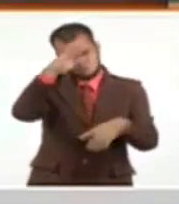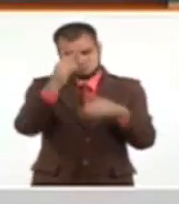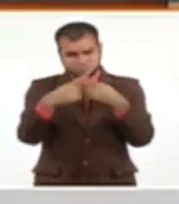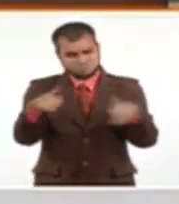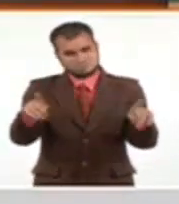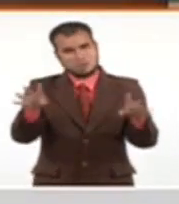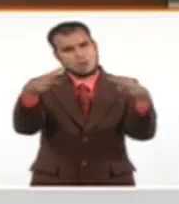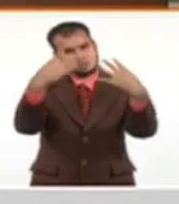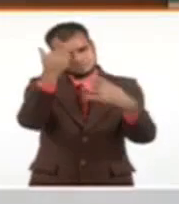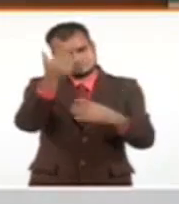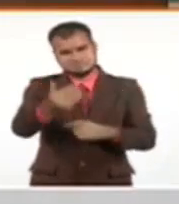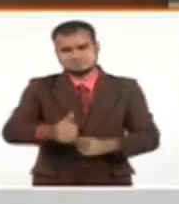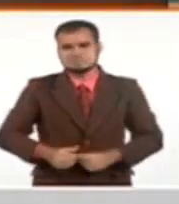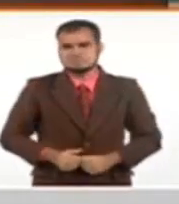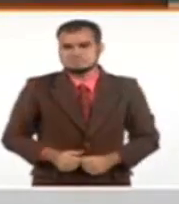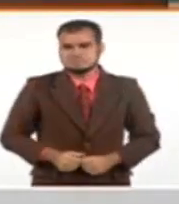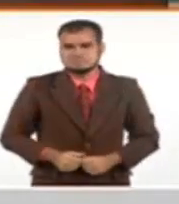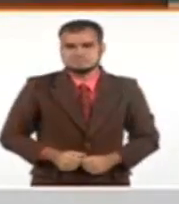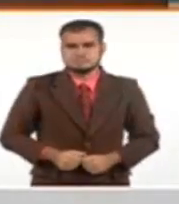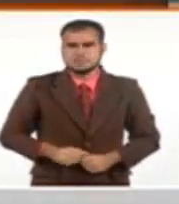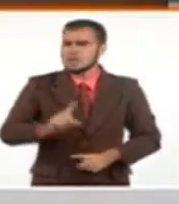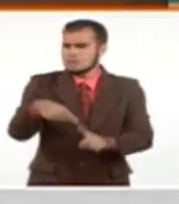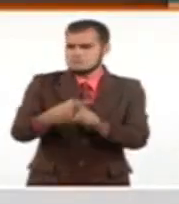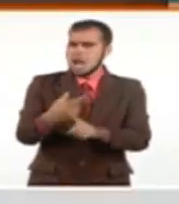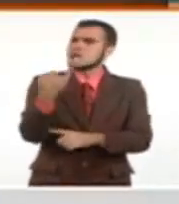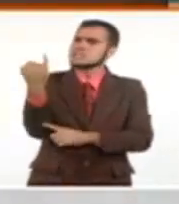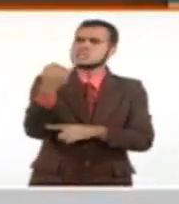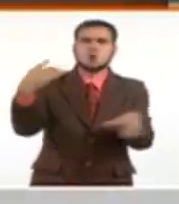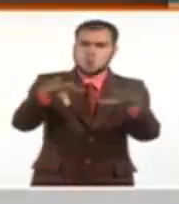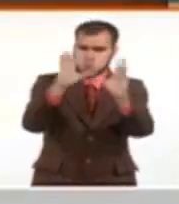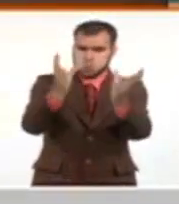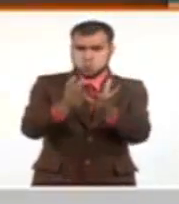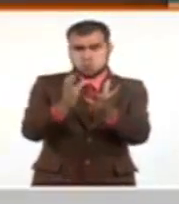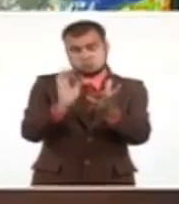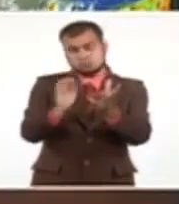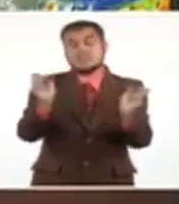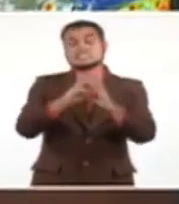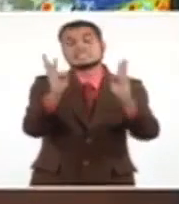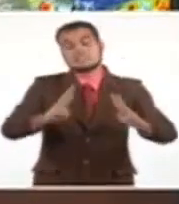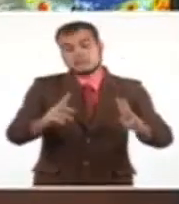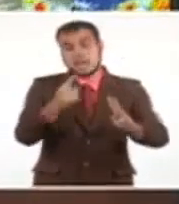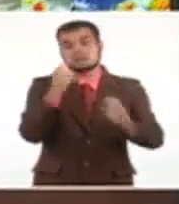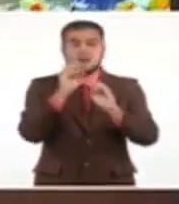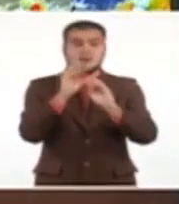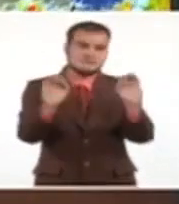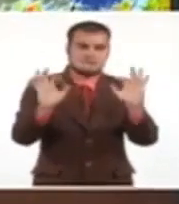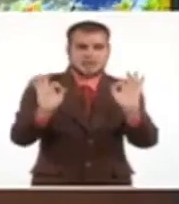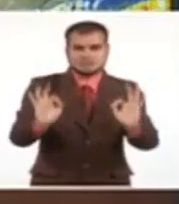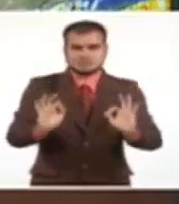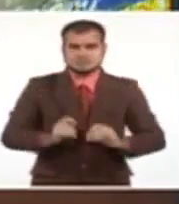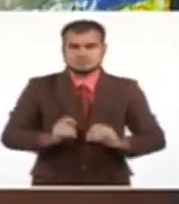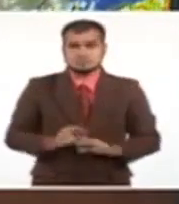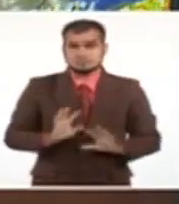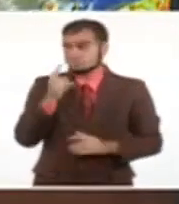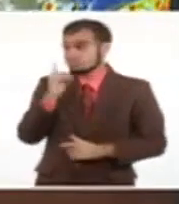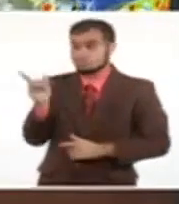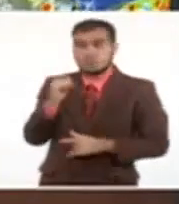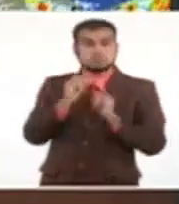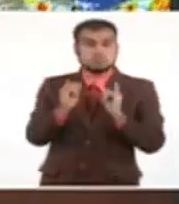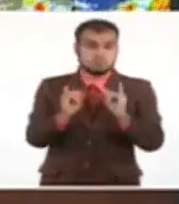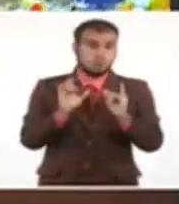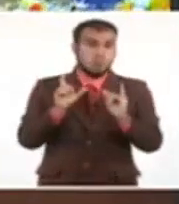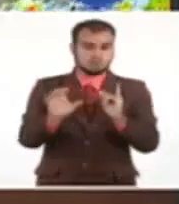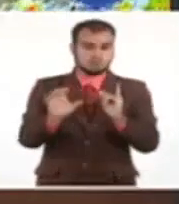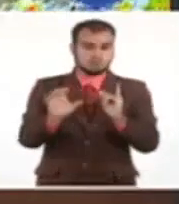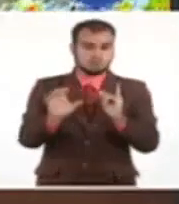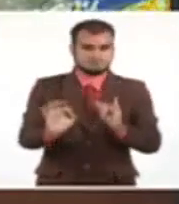del país también, porque muchos nos ven por internet. Y bueno, tenemos aquí la última información. Y observen ustedes algo.